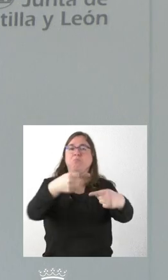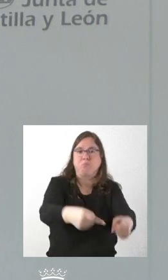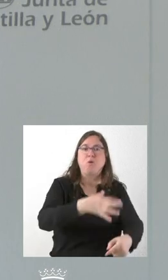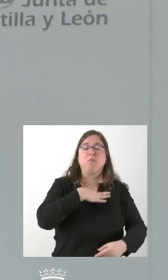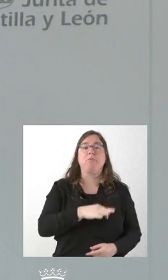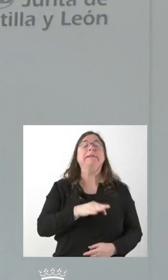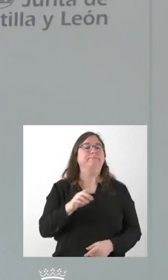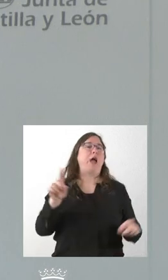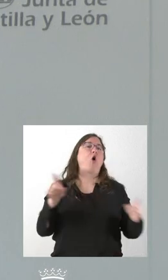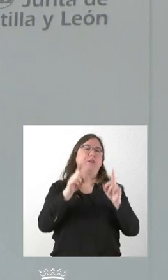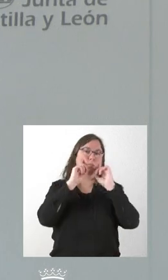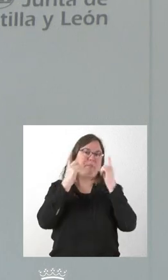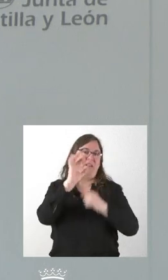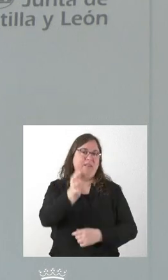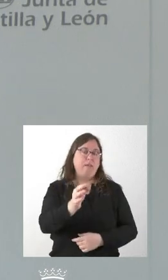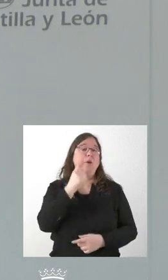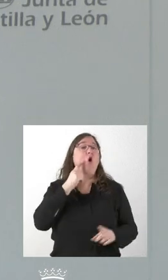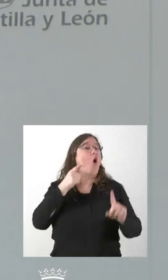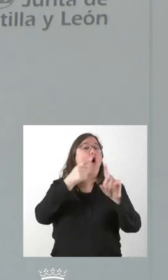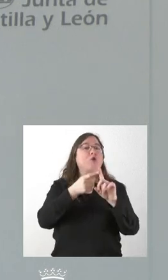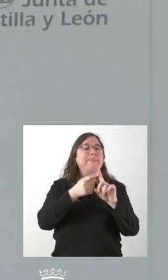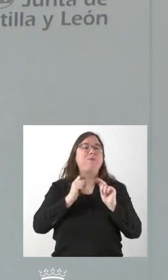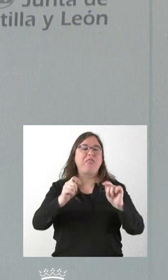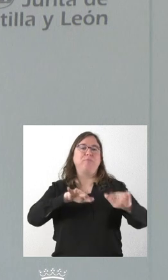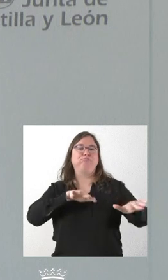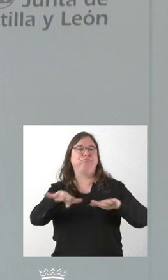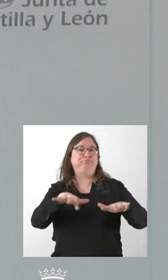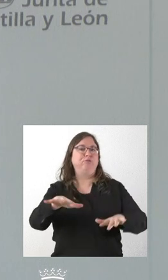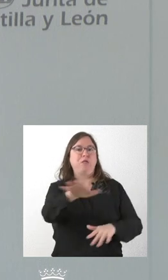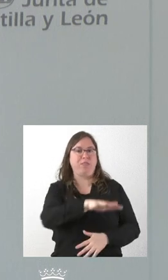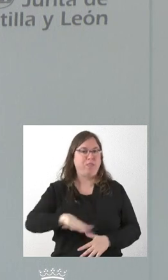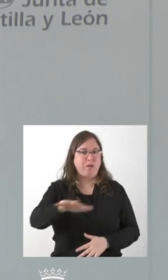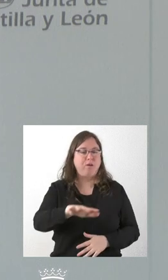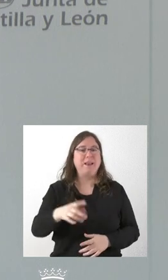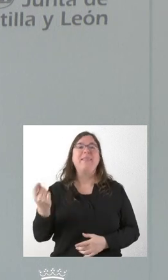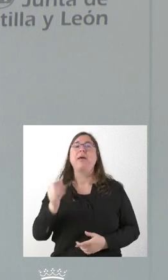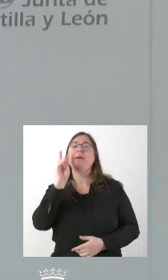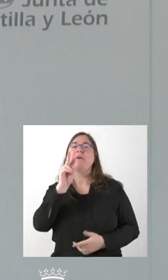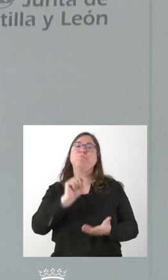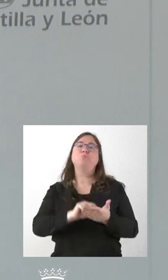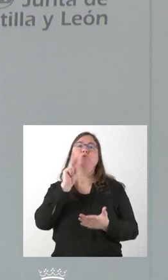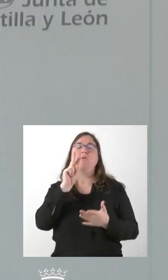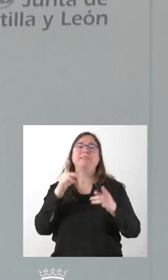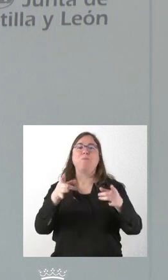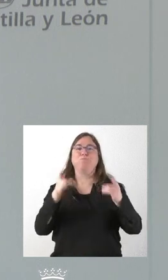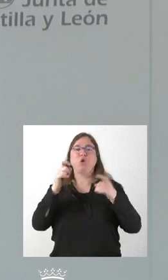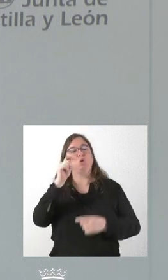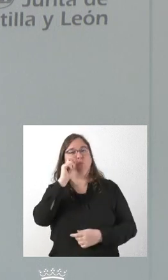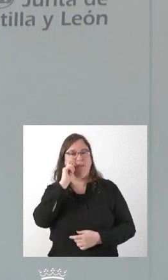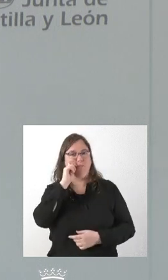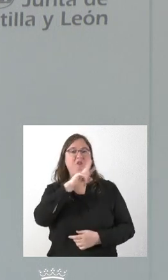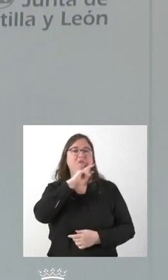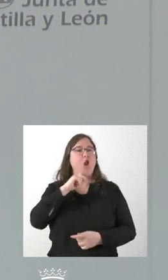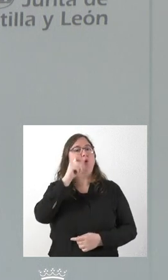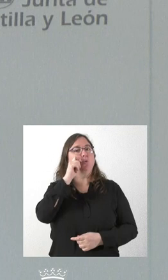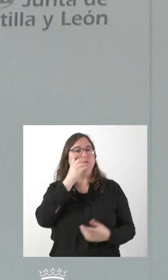ha hecho en otros años, pero también es verdad que su objetivo básico es dinamizar la zona y hay que incorporarlo desde el punto de vista de la atracción turística y los valores turísticos que tiene ese